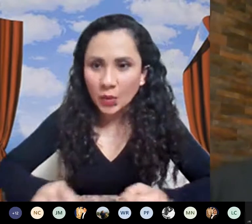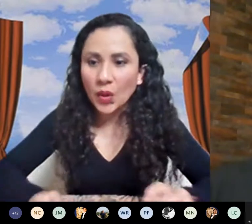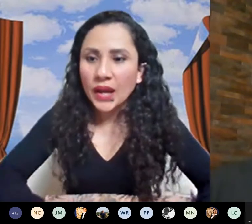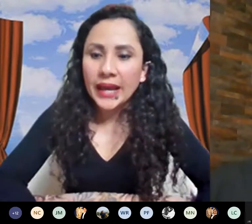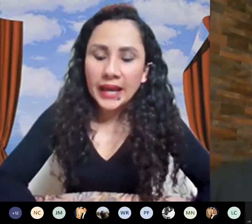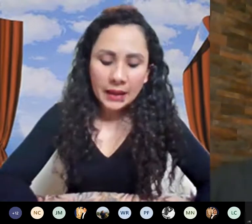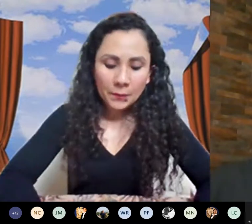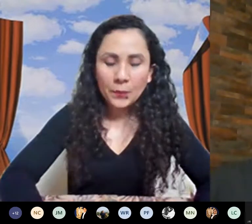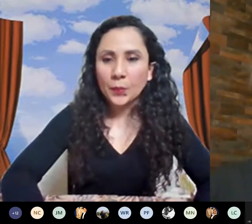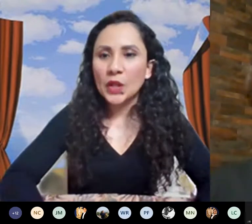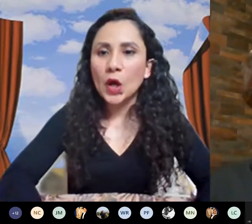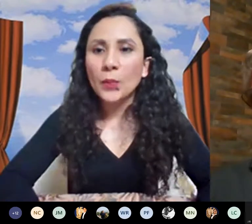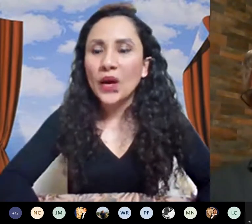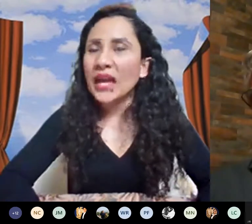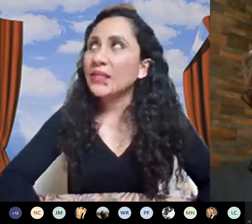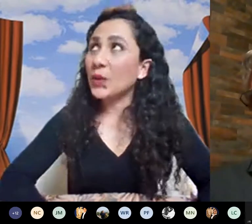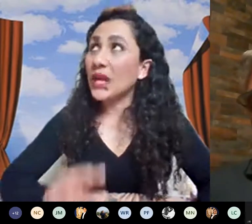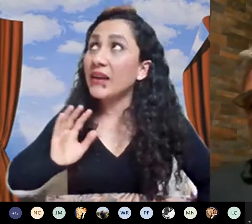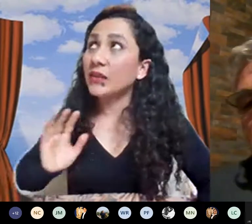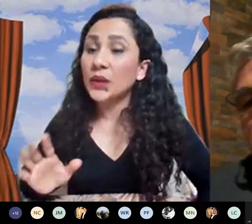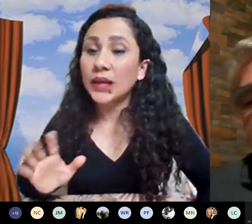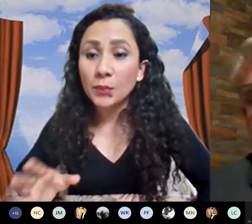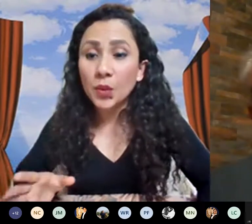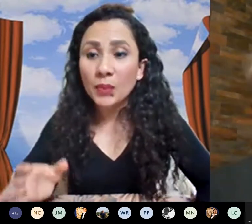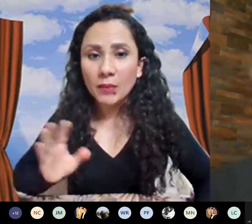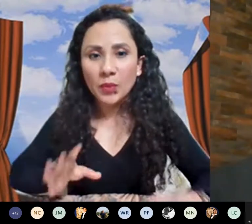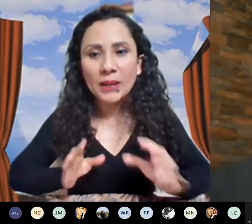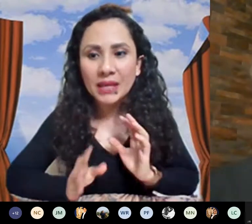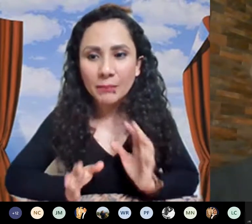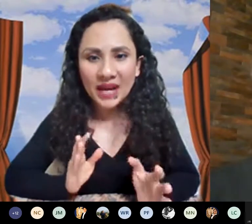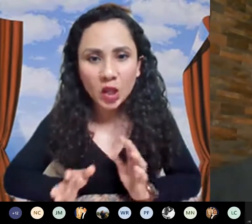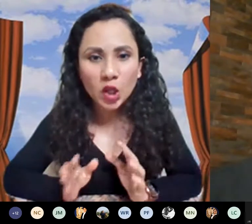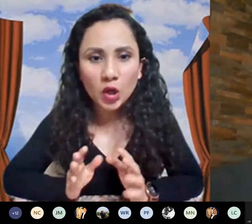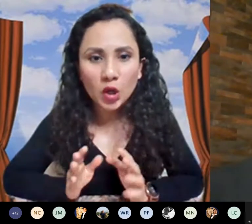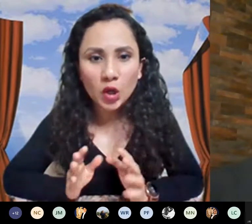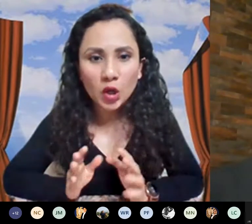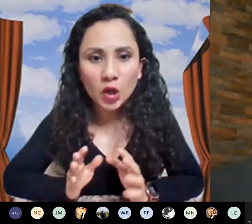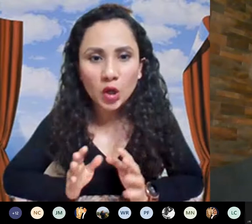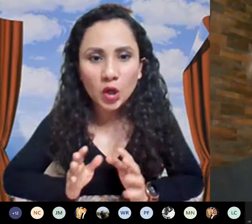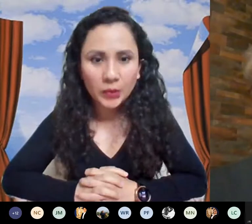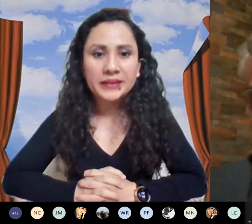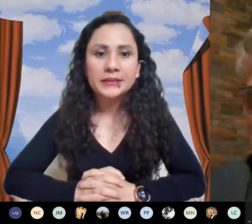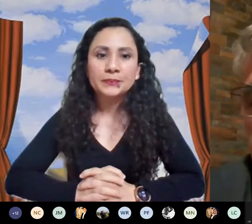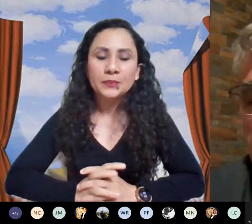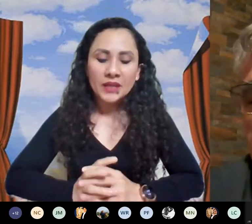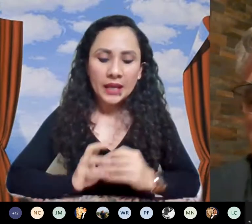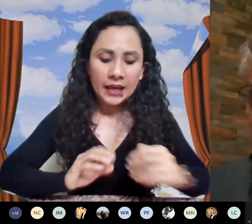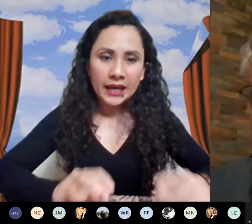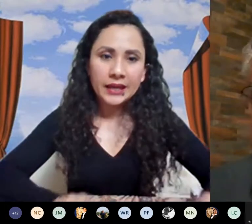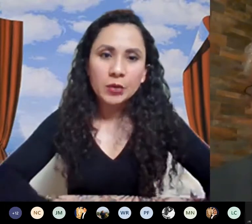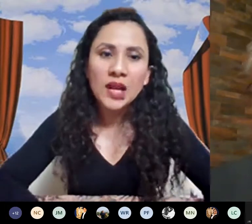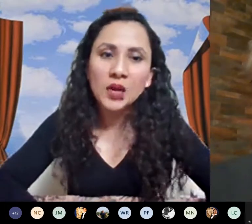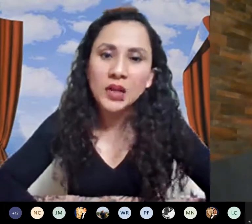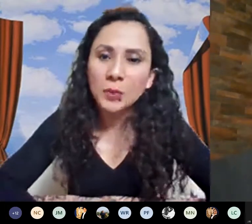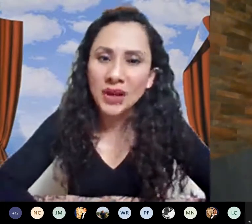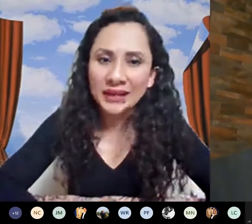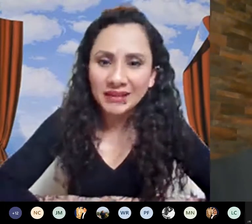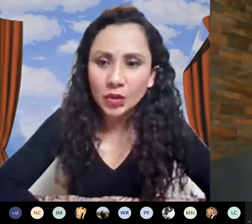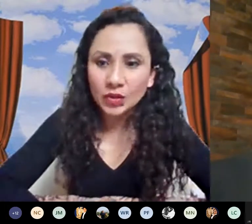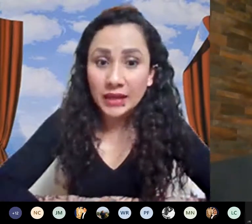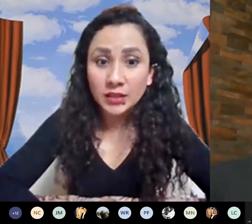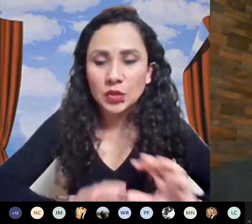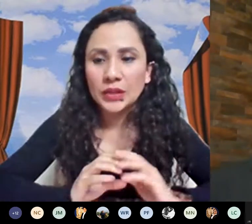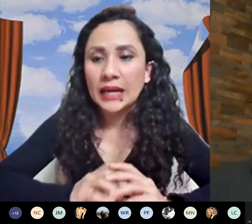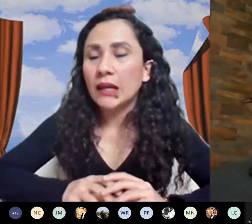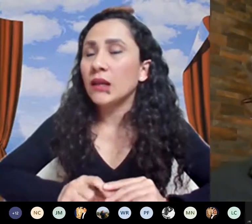claro voy a darte un ejemplo para el problema de empacado de objetos en contenedores en un algoritmo